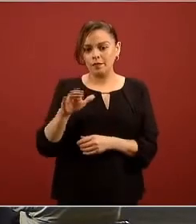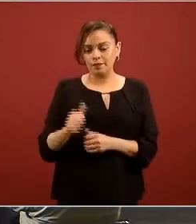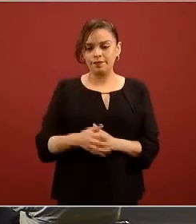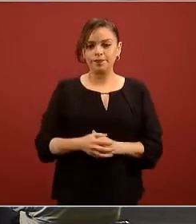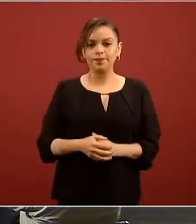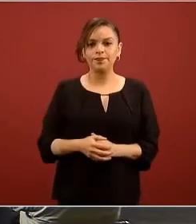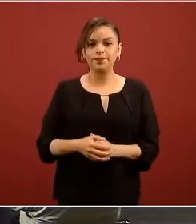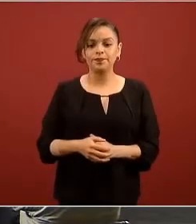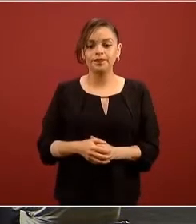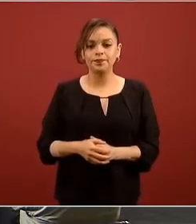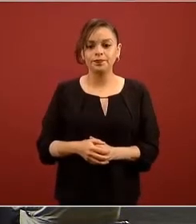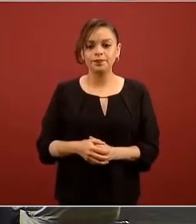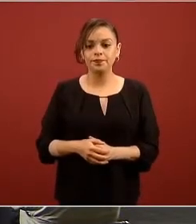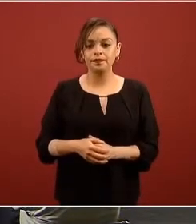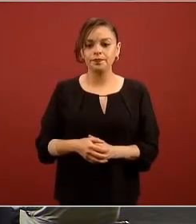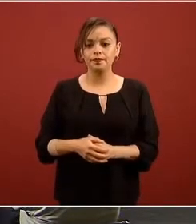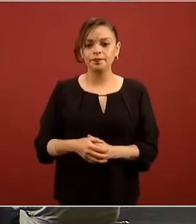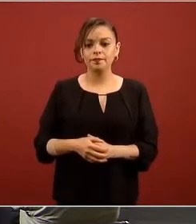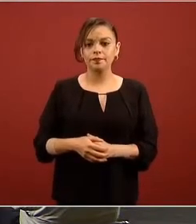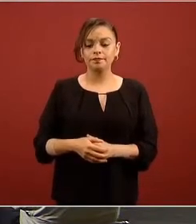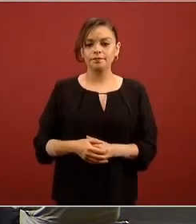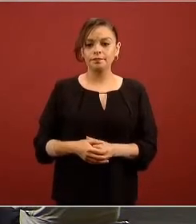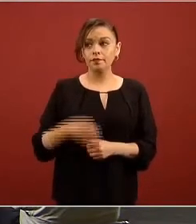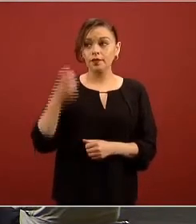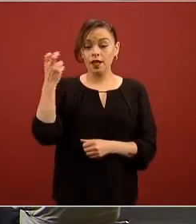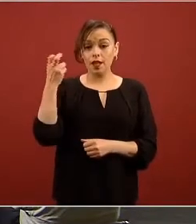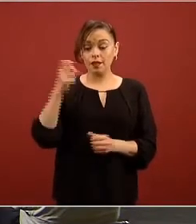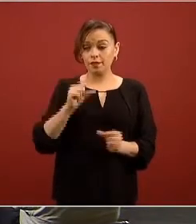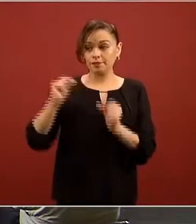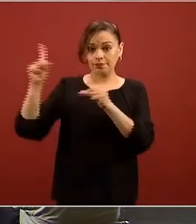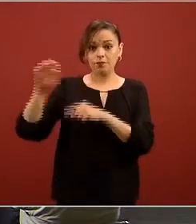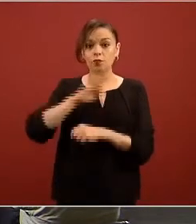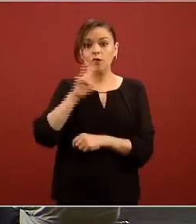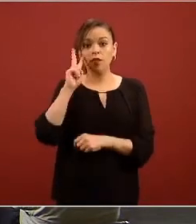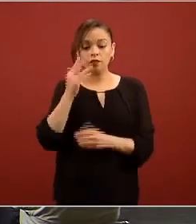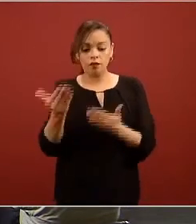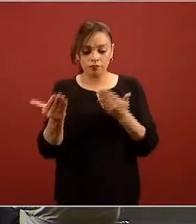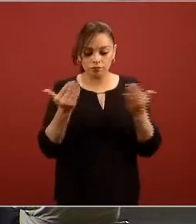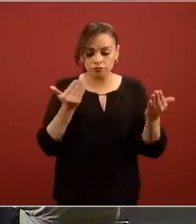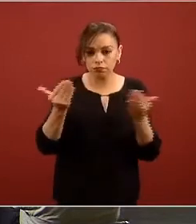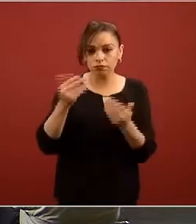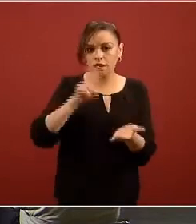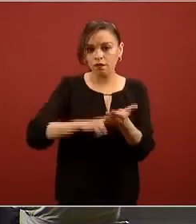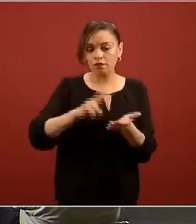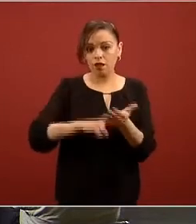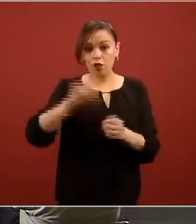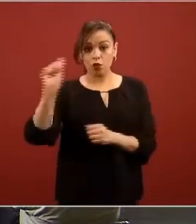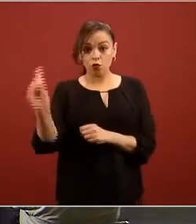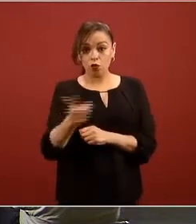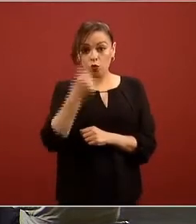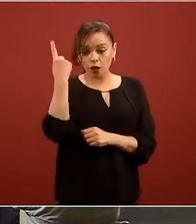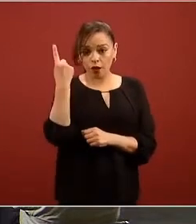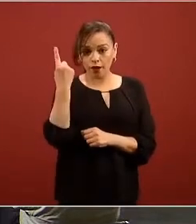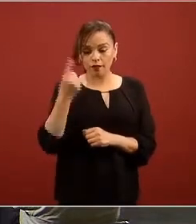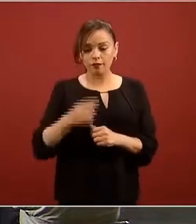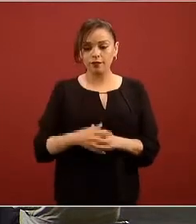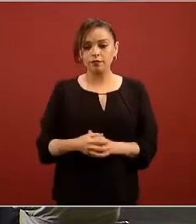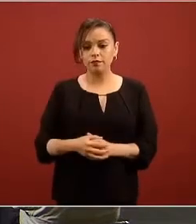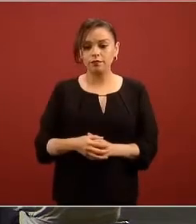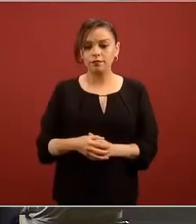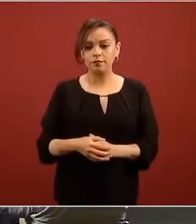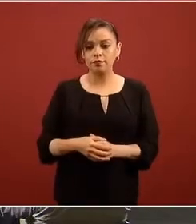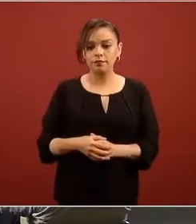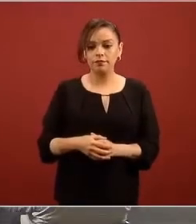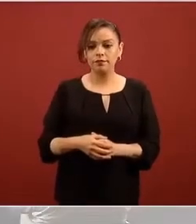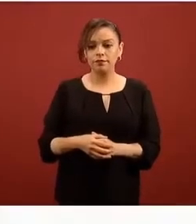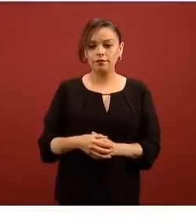este es justamente el cuadrito comparativo está aquí en dólares estos son los dos desarrollos que el CONACYT